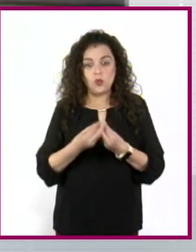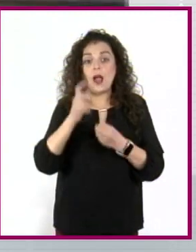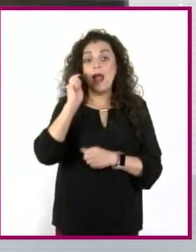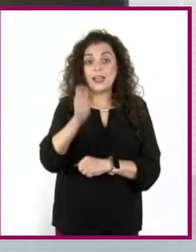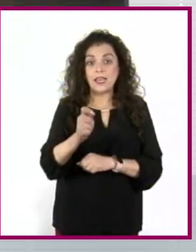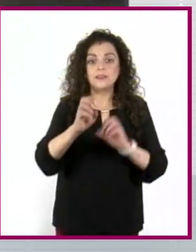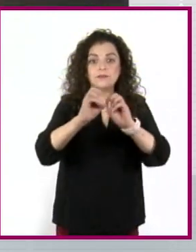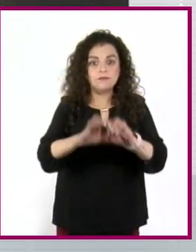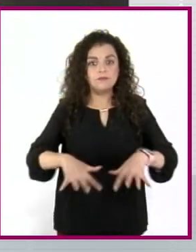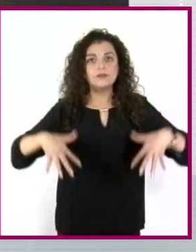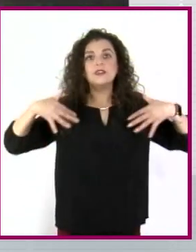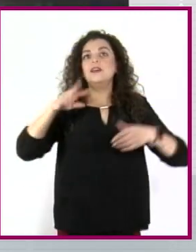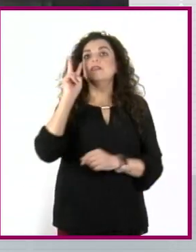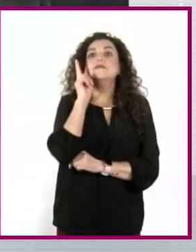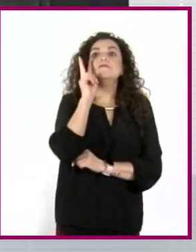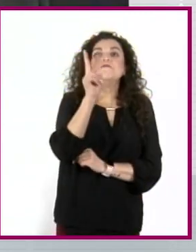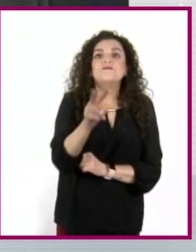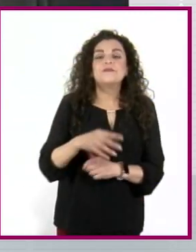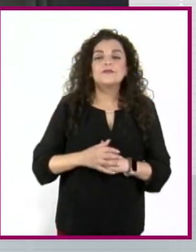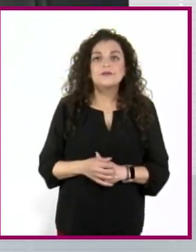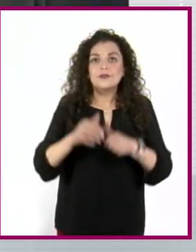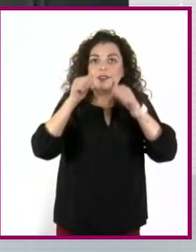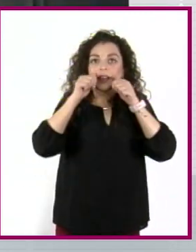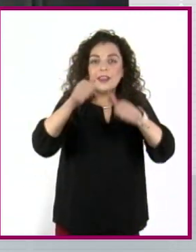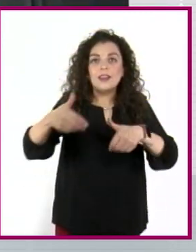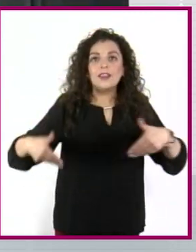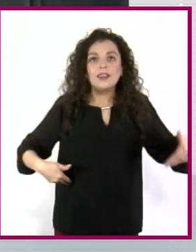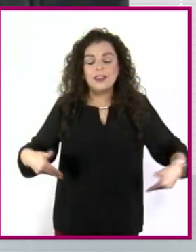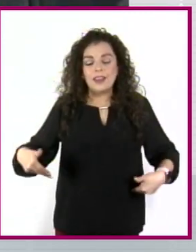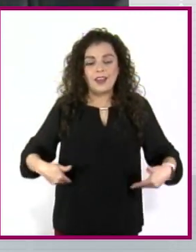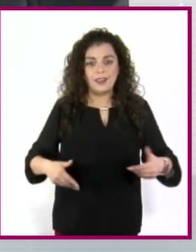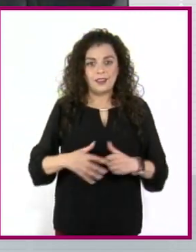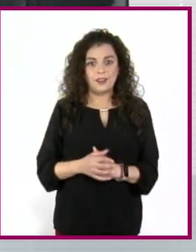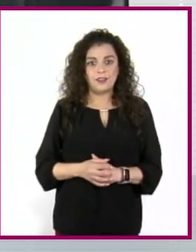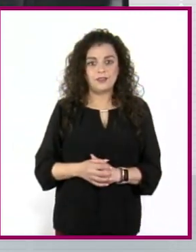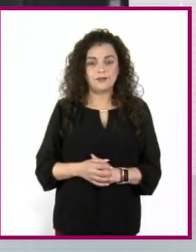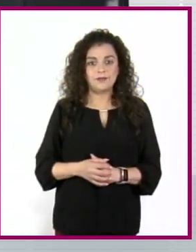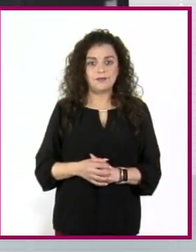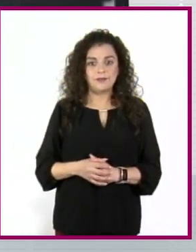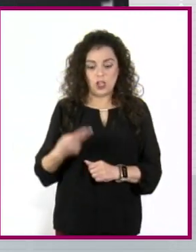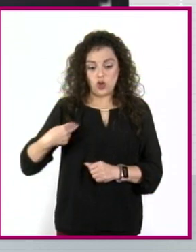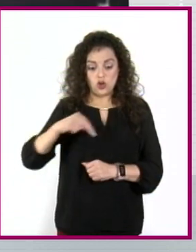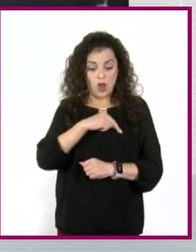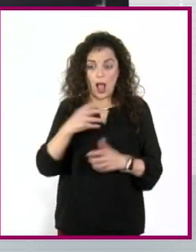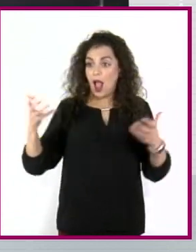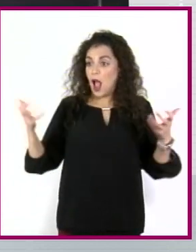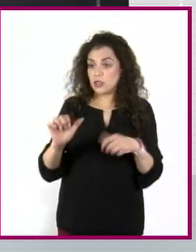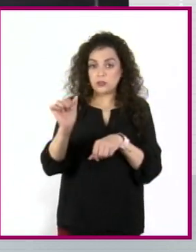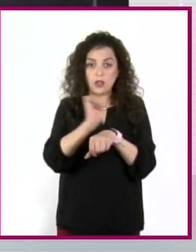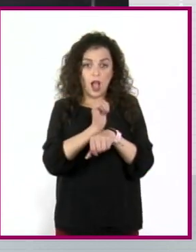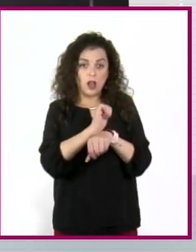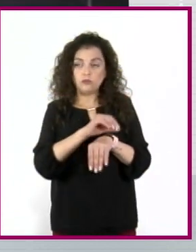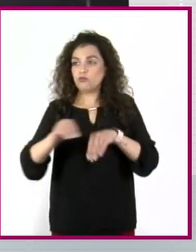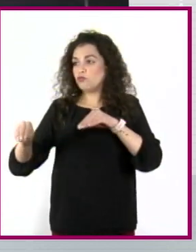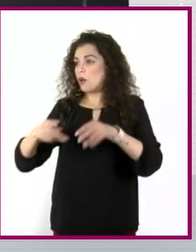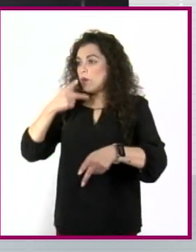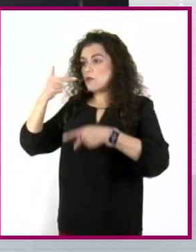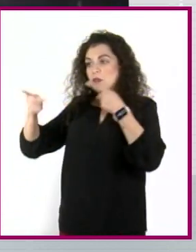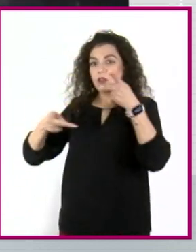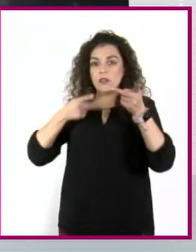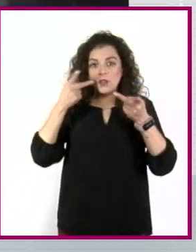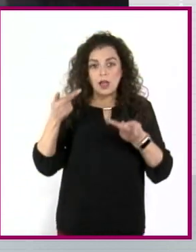Todos ellos tienen una respuesta hacia lo que estamos representando. Y